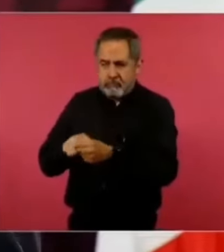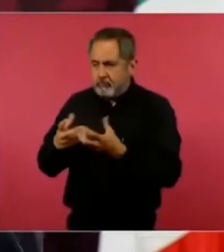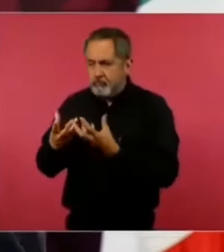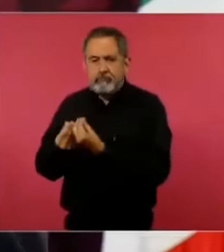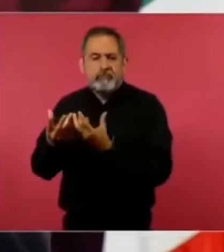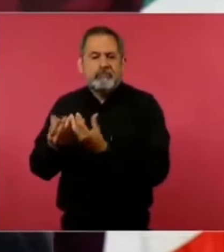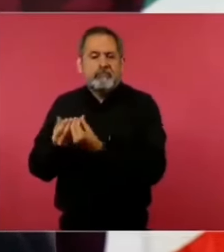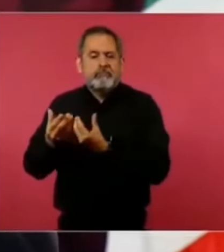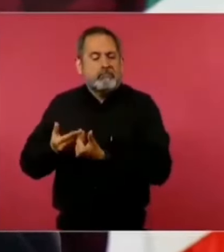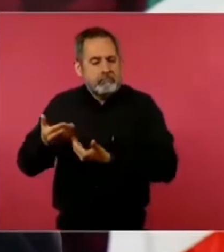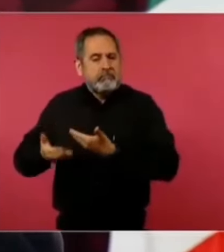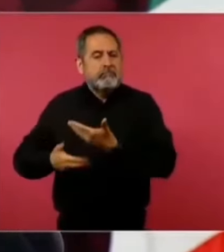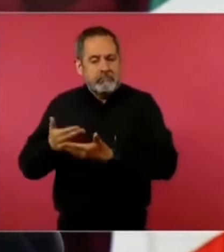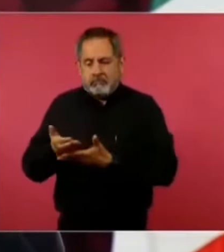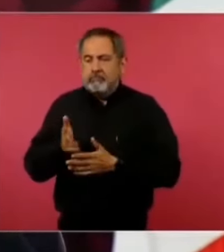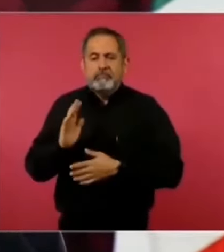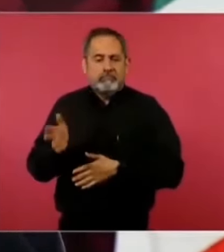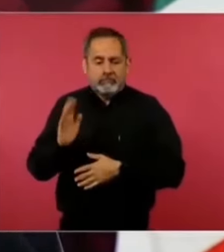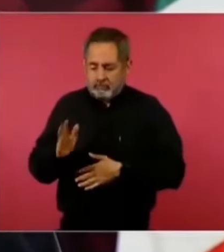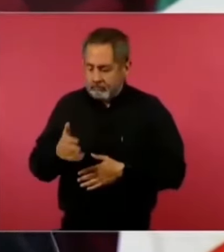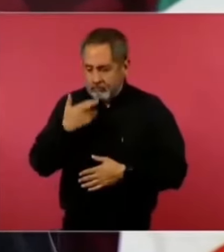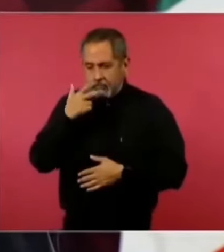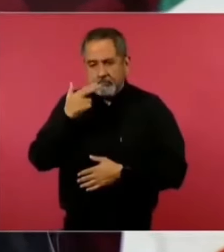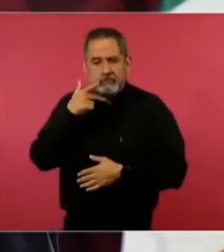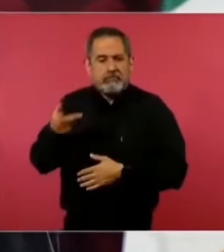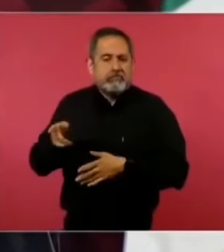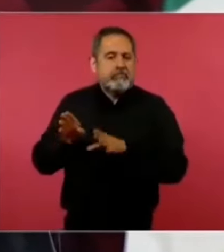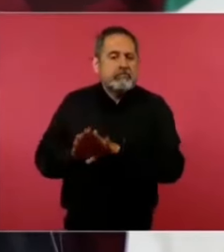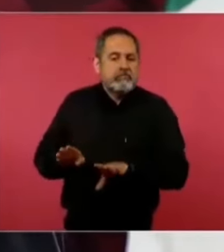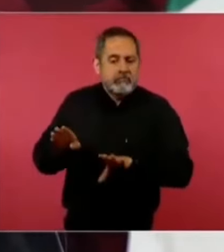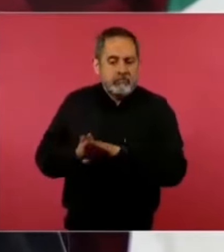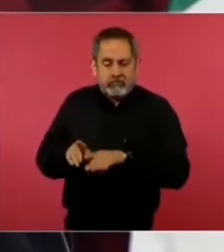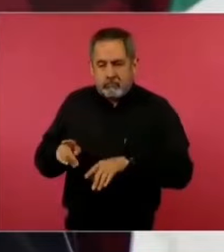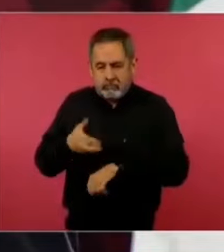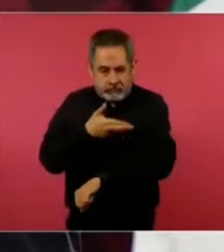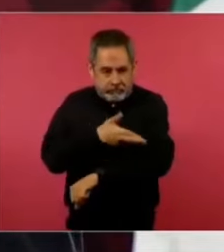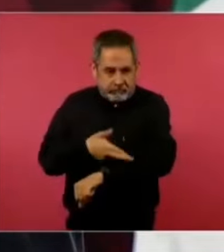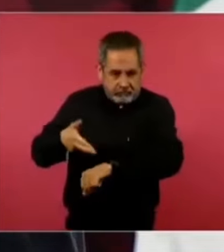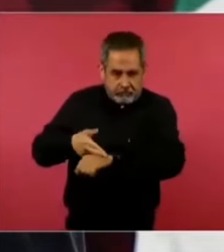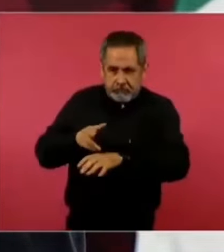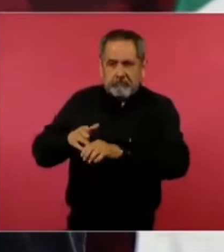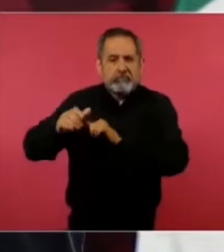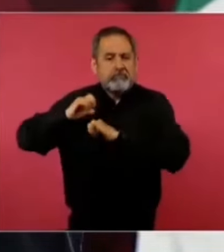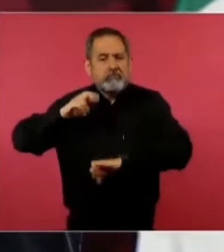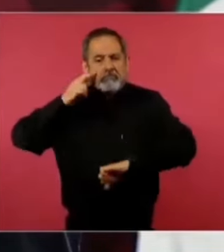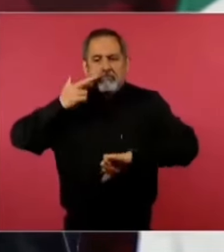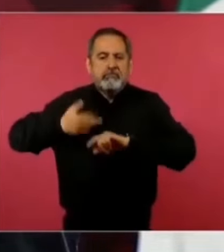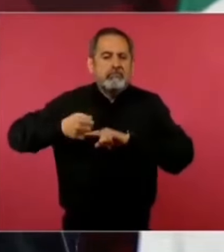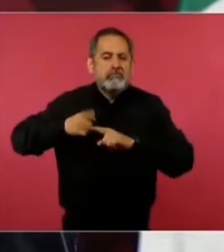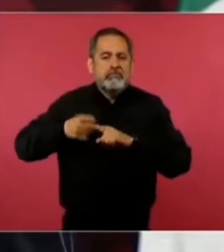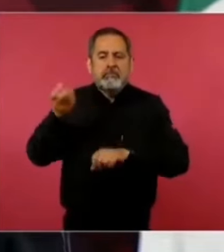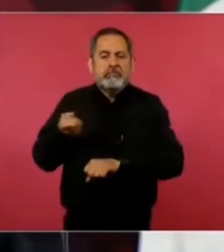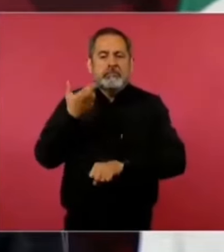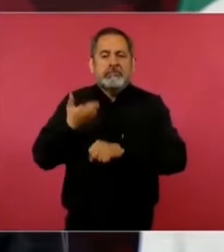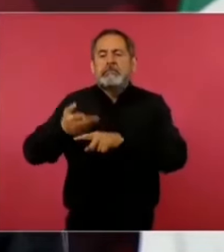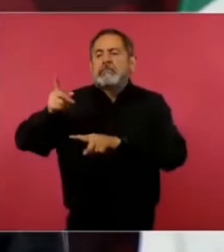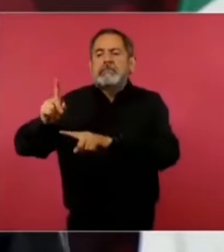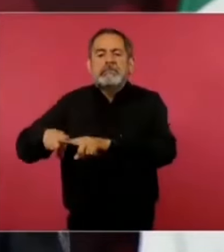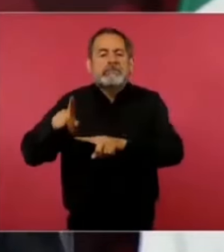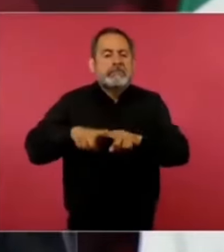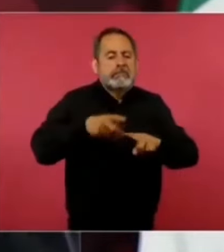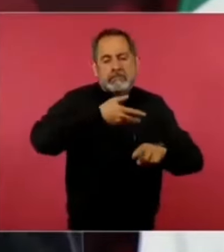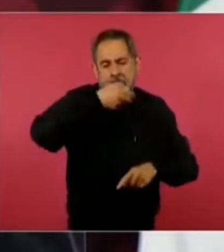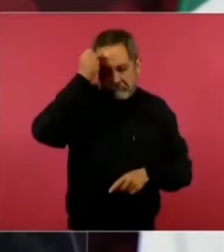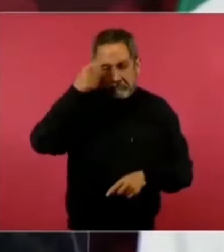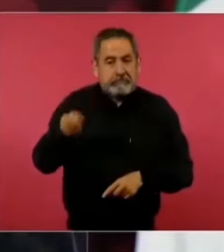de cómo están las áreas que van a manejar, entonces es de mucha ayuda.